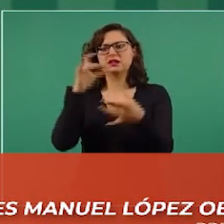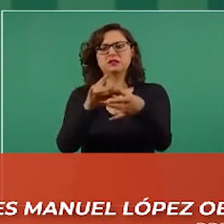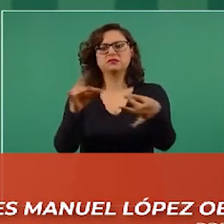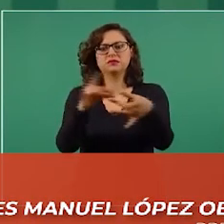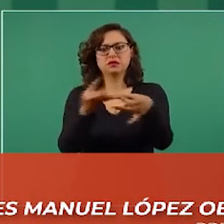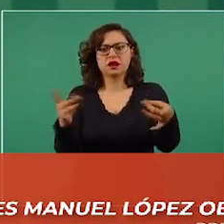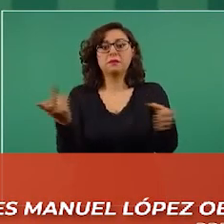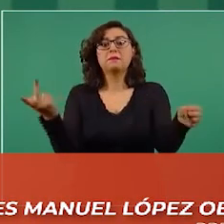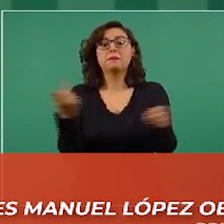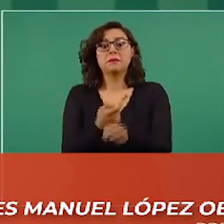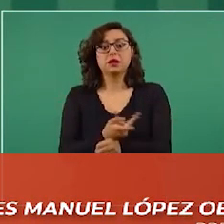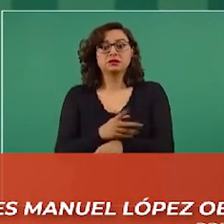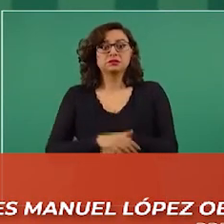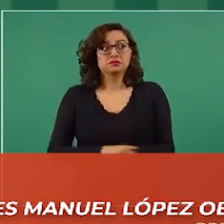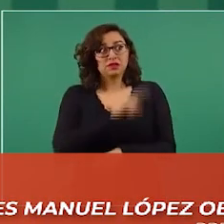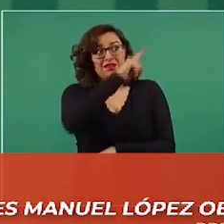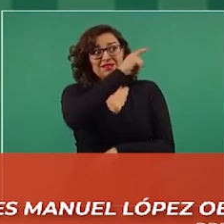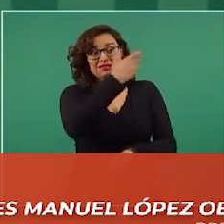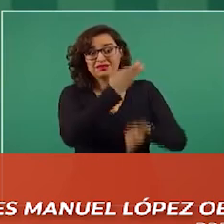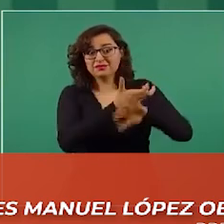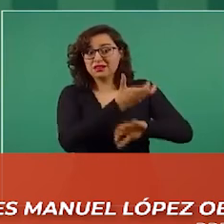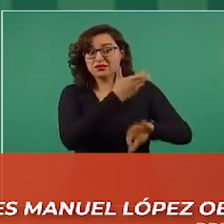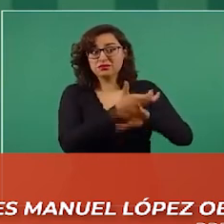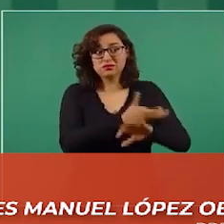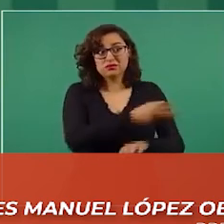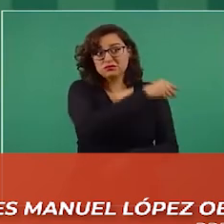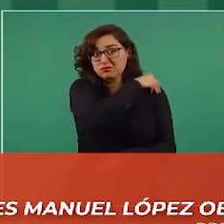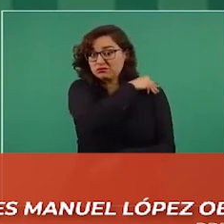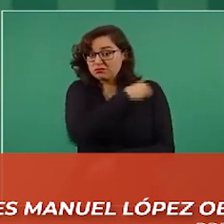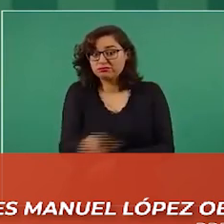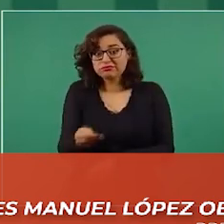de información que atendió